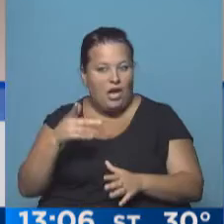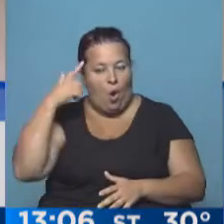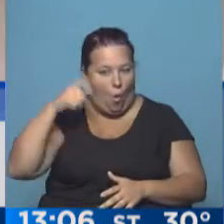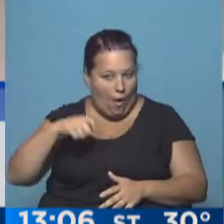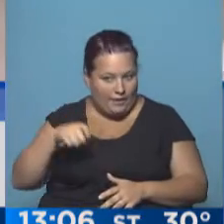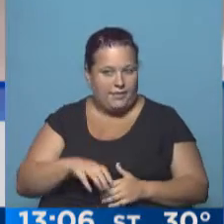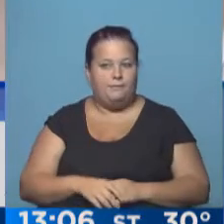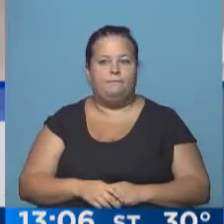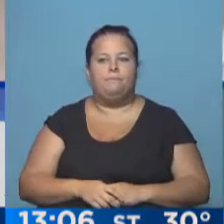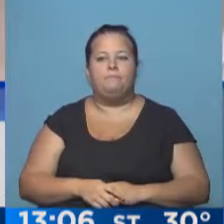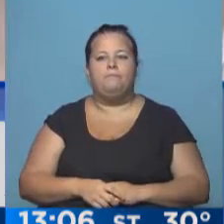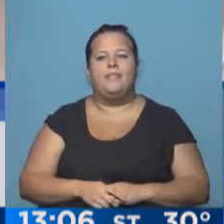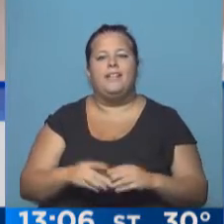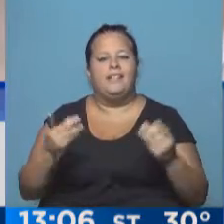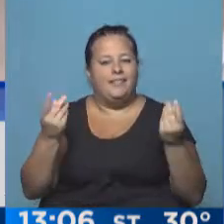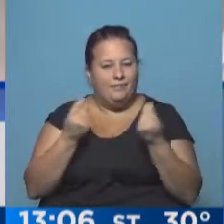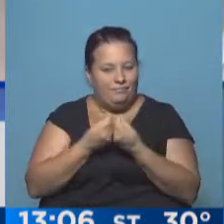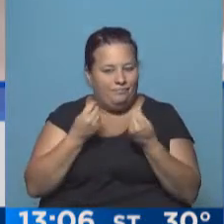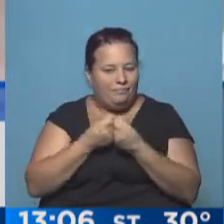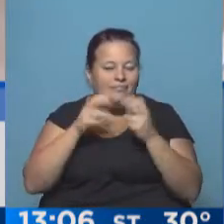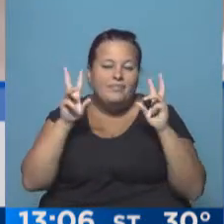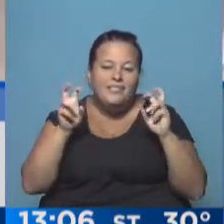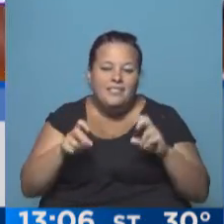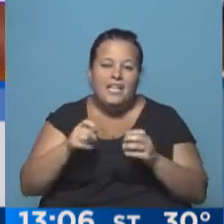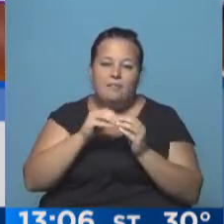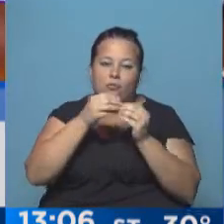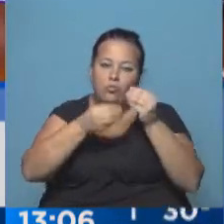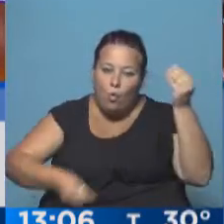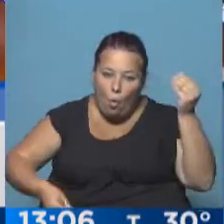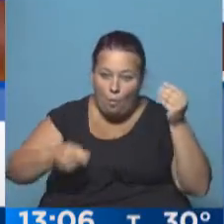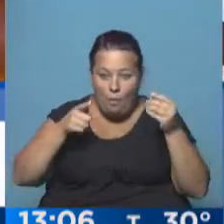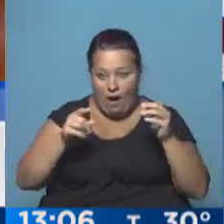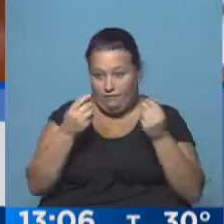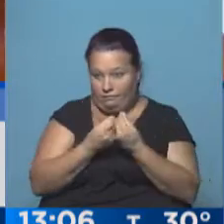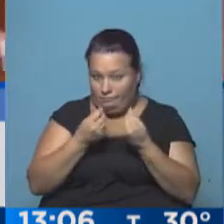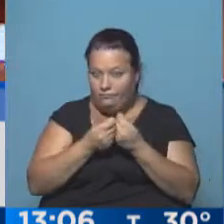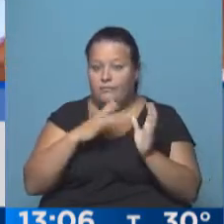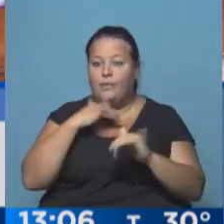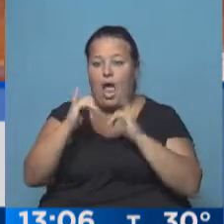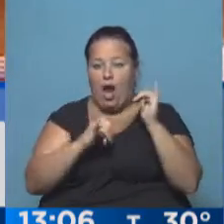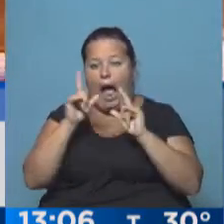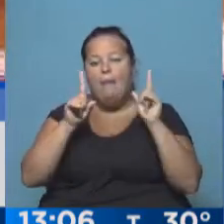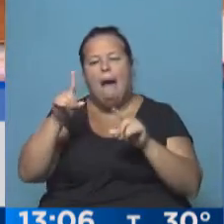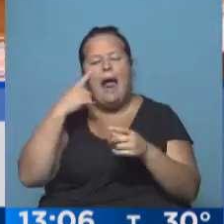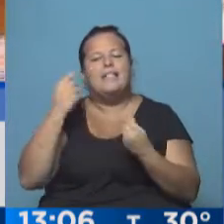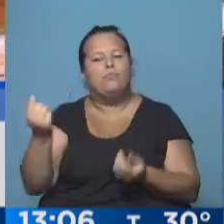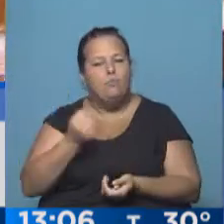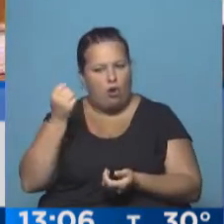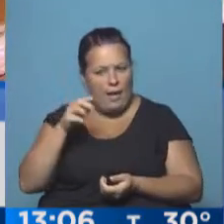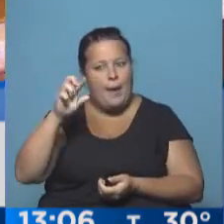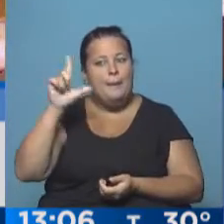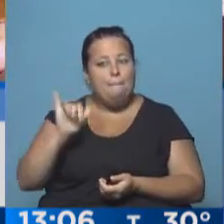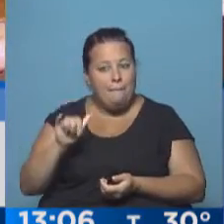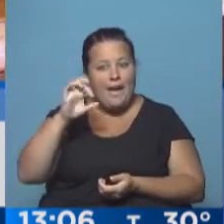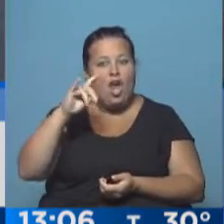jueces. La cantidad de causas que tiene acumuladas es enorme, voy a repasar algunas para que ustedes vean la importancia. Pérez